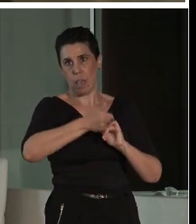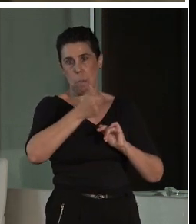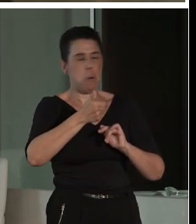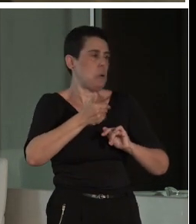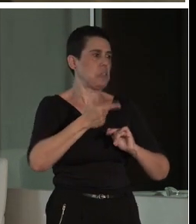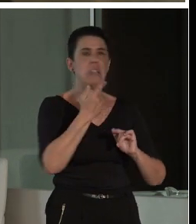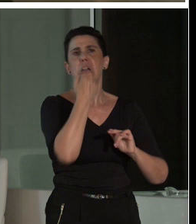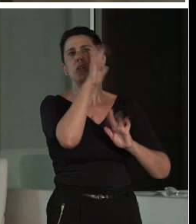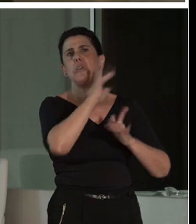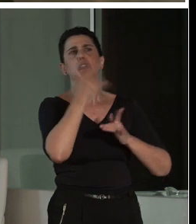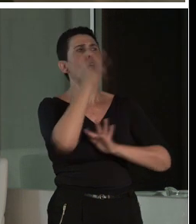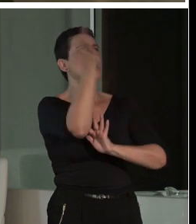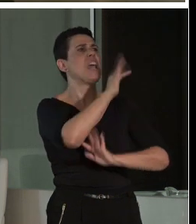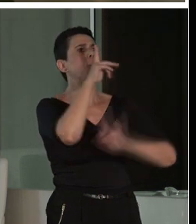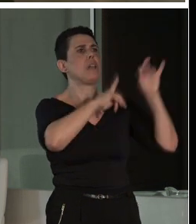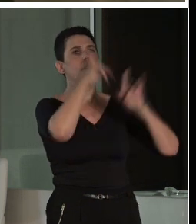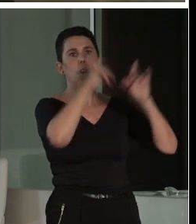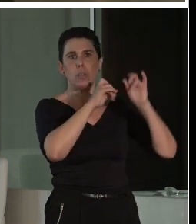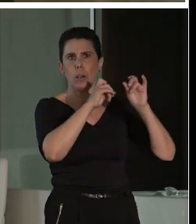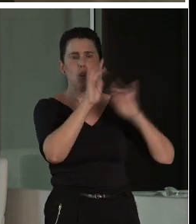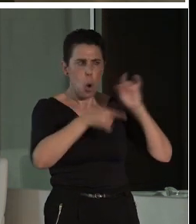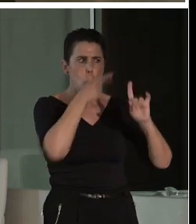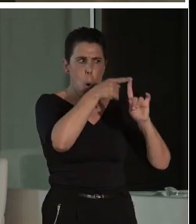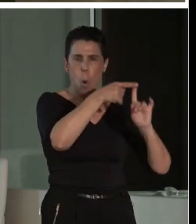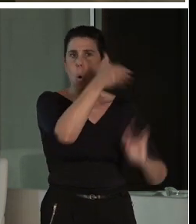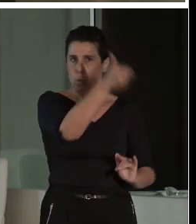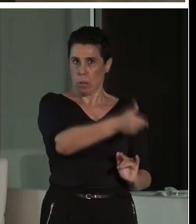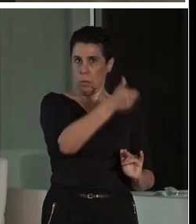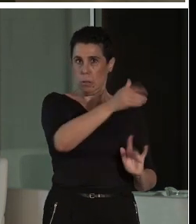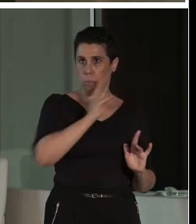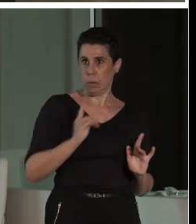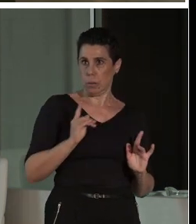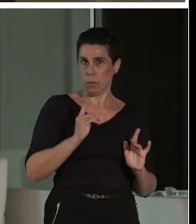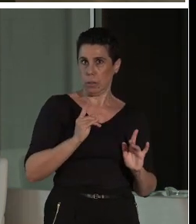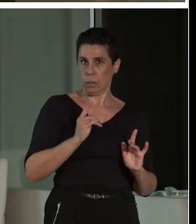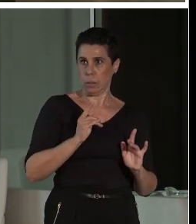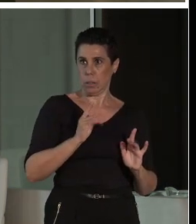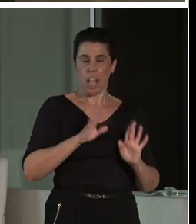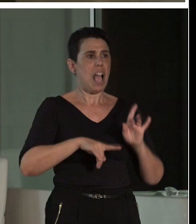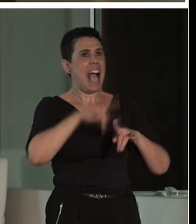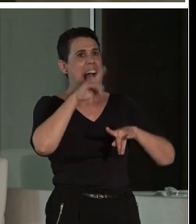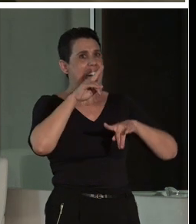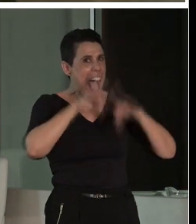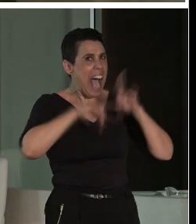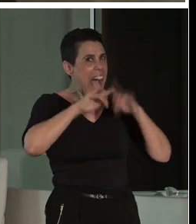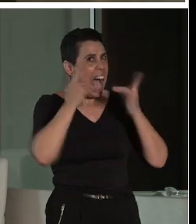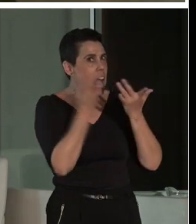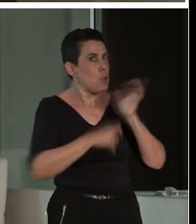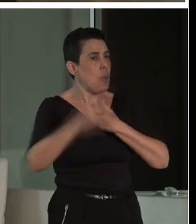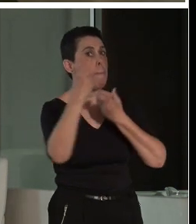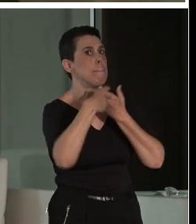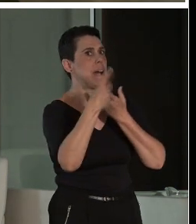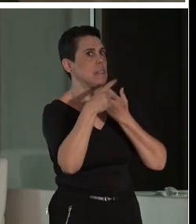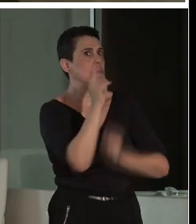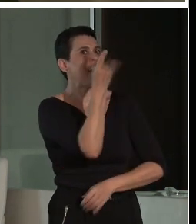fotográficos, no estoy hablando… No, no, usos mayores. Y muchos de ellos con más de 1.000 y 2.000 personas.